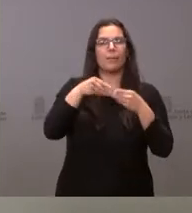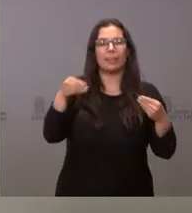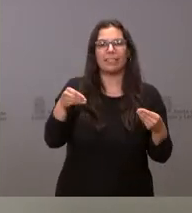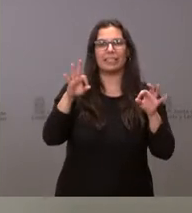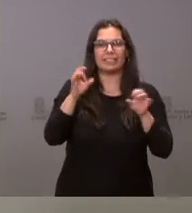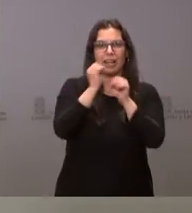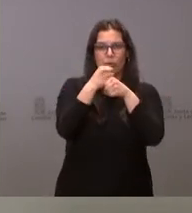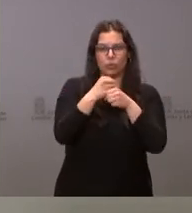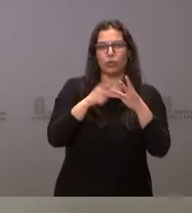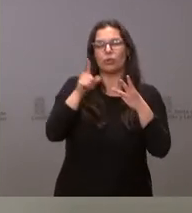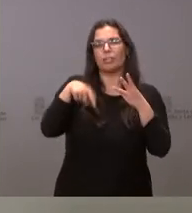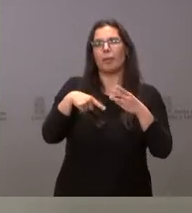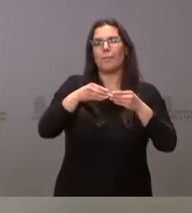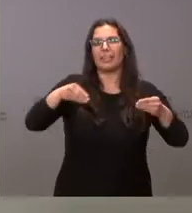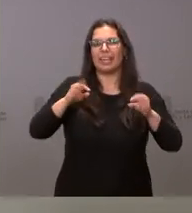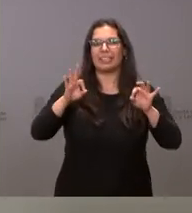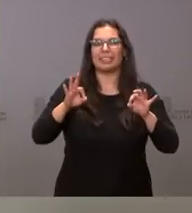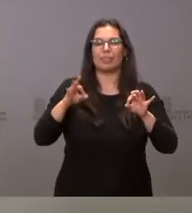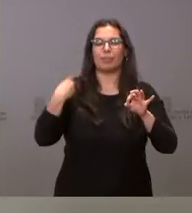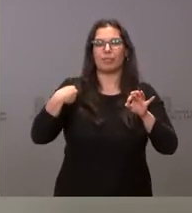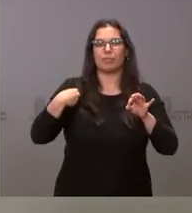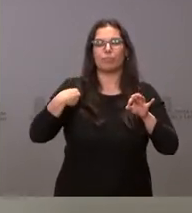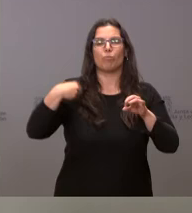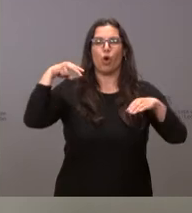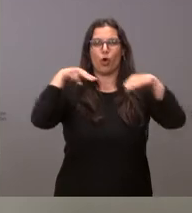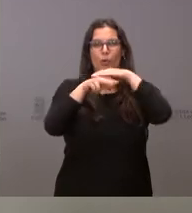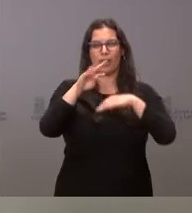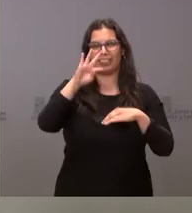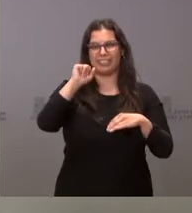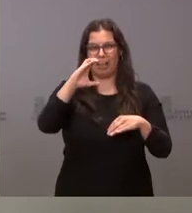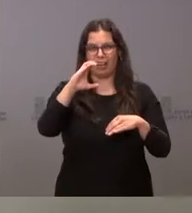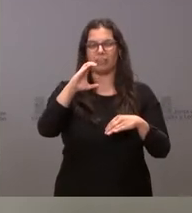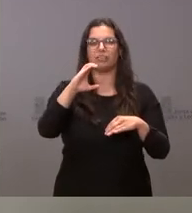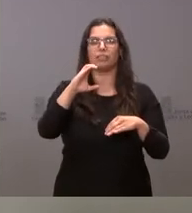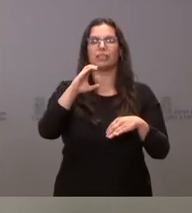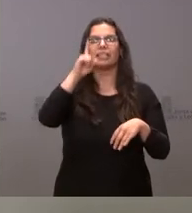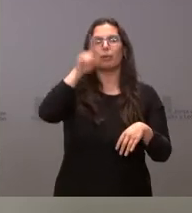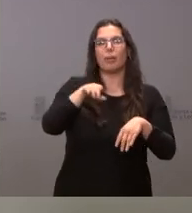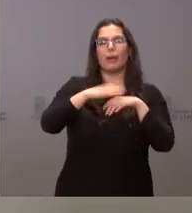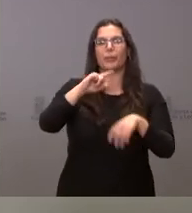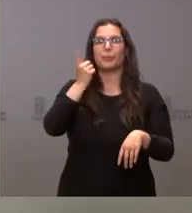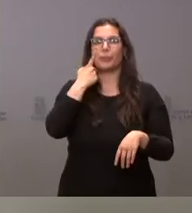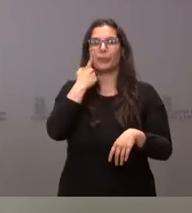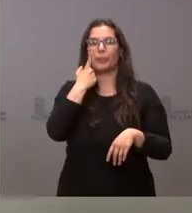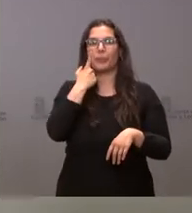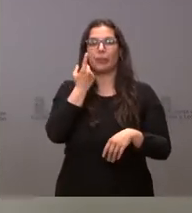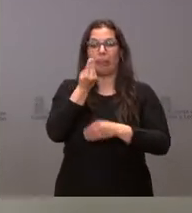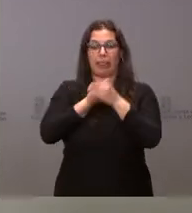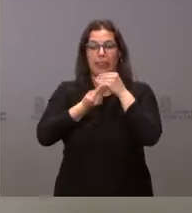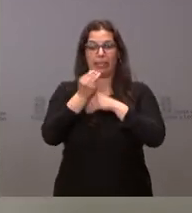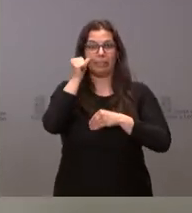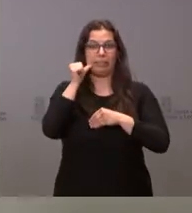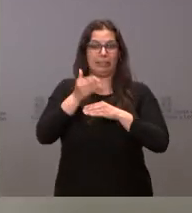laboratorio y material de equipo TAC, así como para la detención prenatal de anomalías